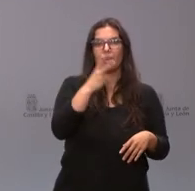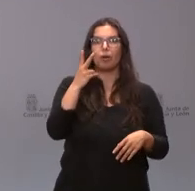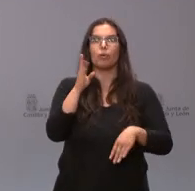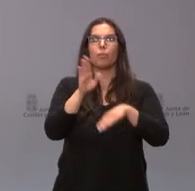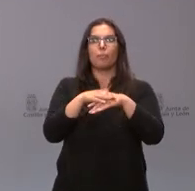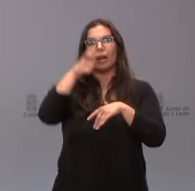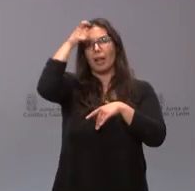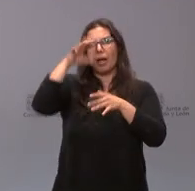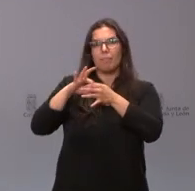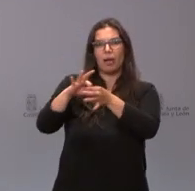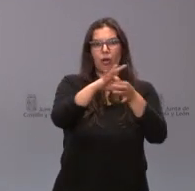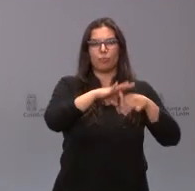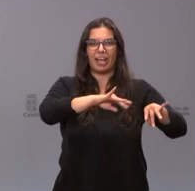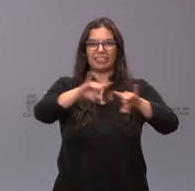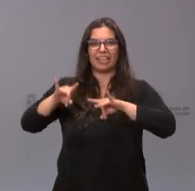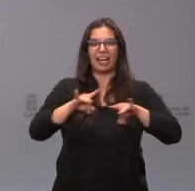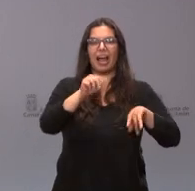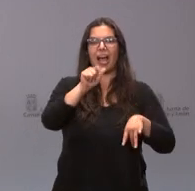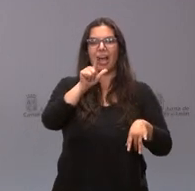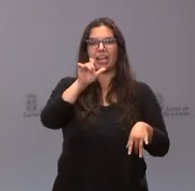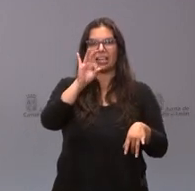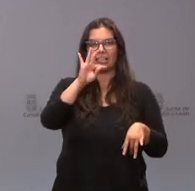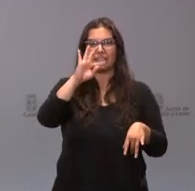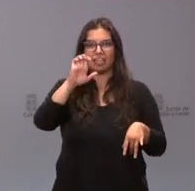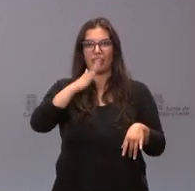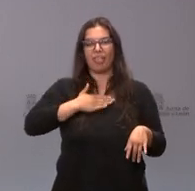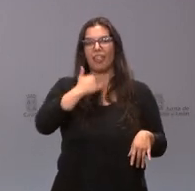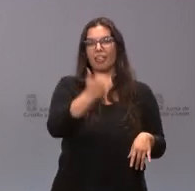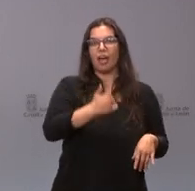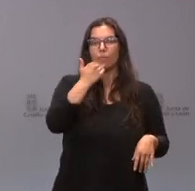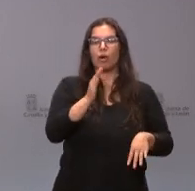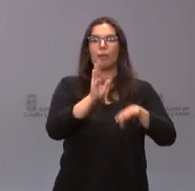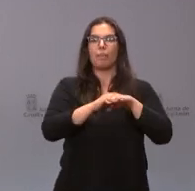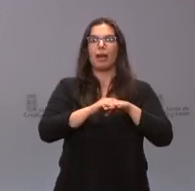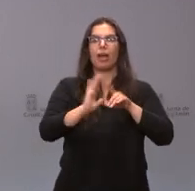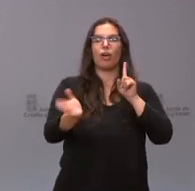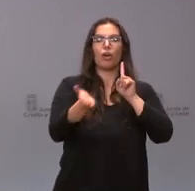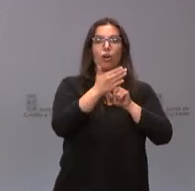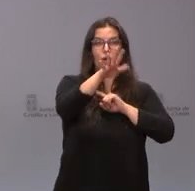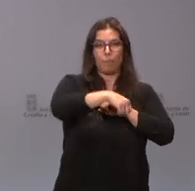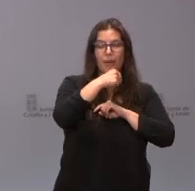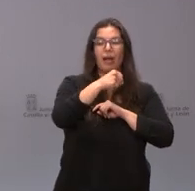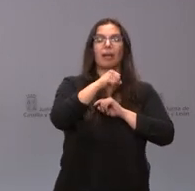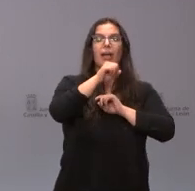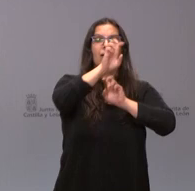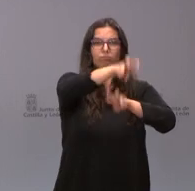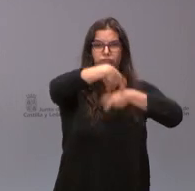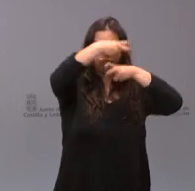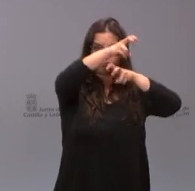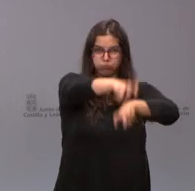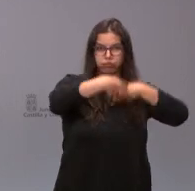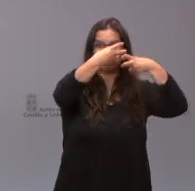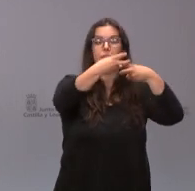de Tierras de Aliste en Zamora para adquirir esta máquina retroexcavadora. Significar que esta máquina